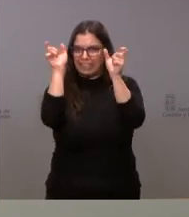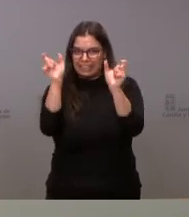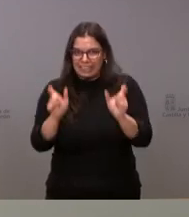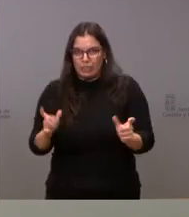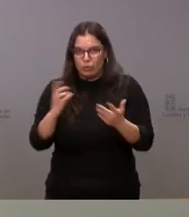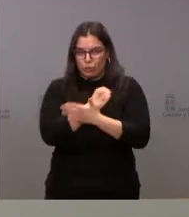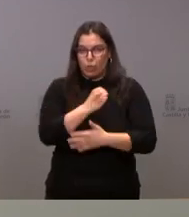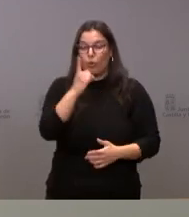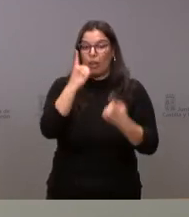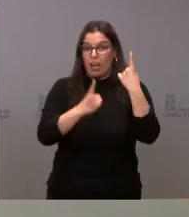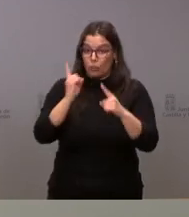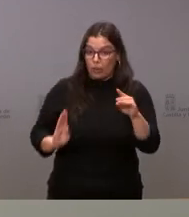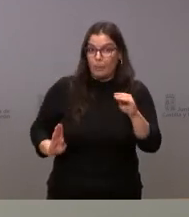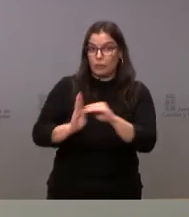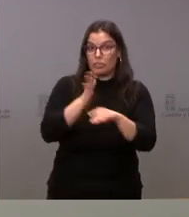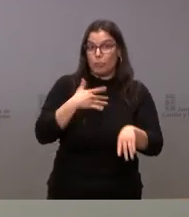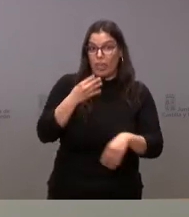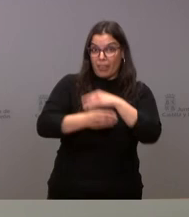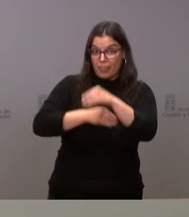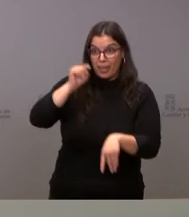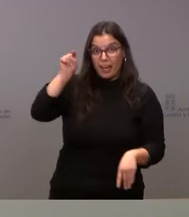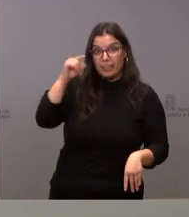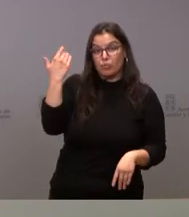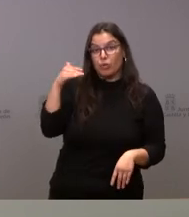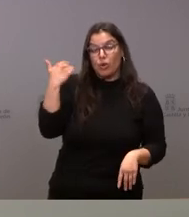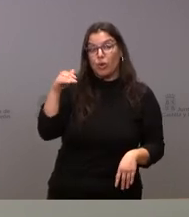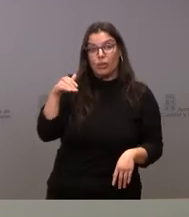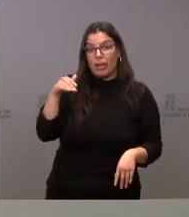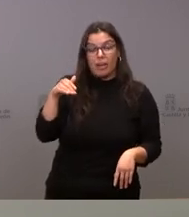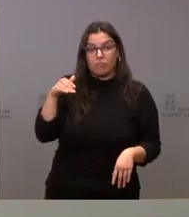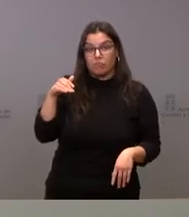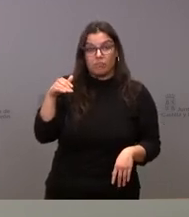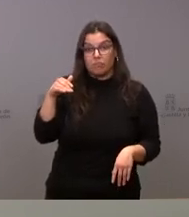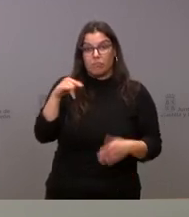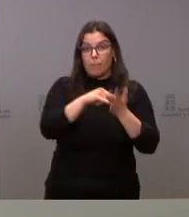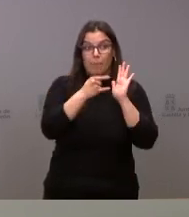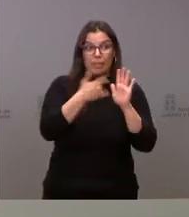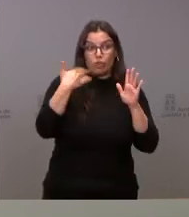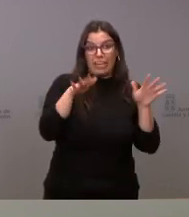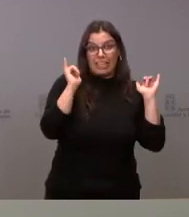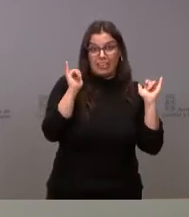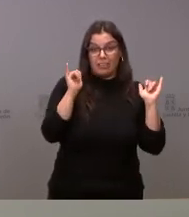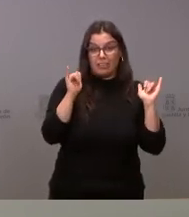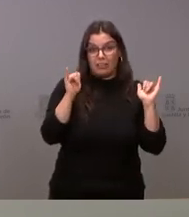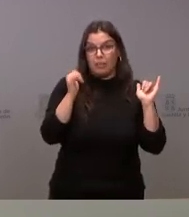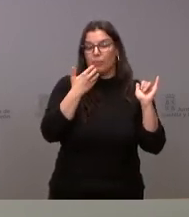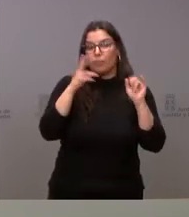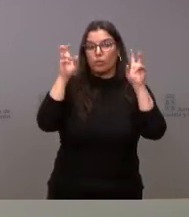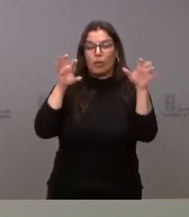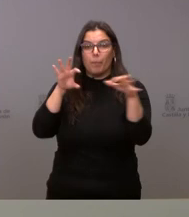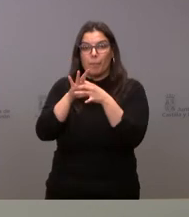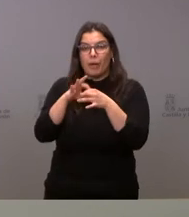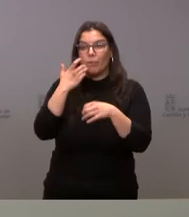muchas de las inversiones posibles a hacer allí en Soria ni siquiera estaban en el plan Soria como era todo lo que tiene que ver con el mundo